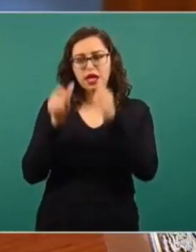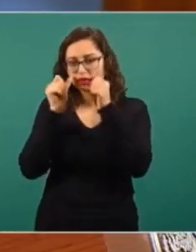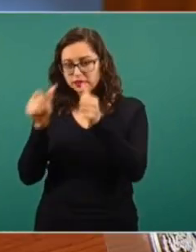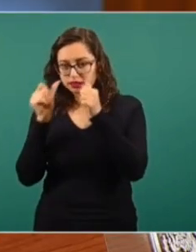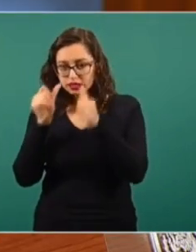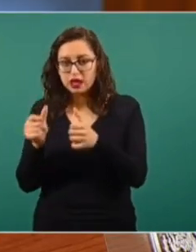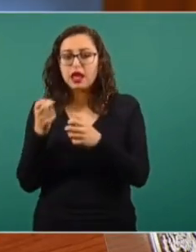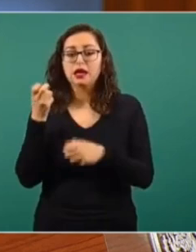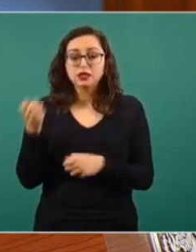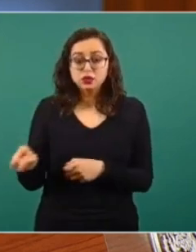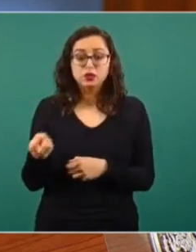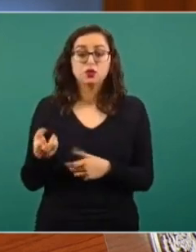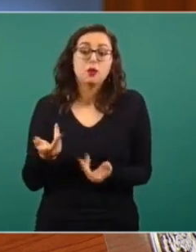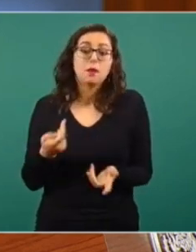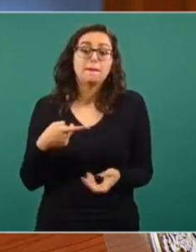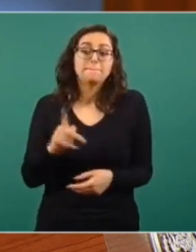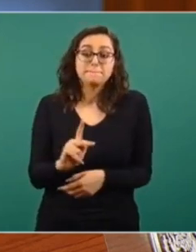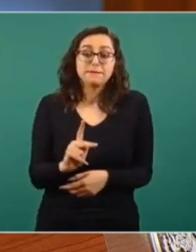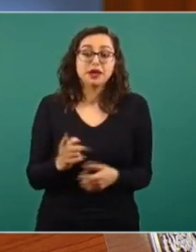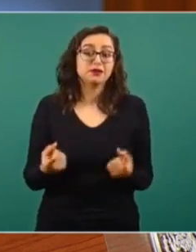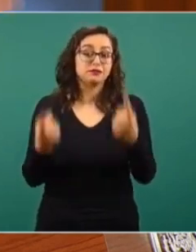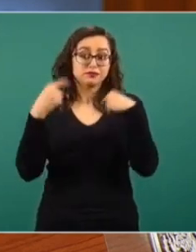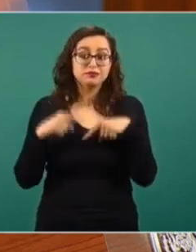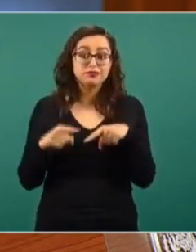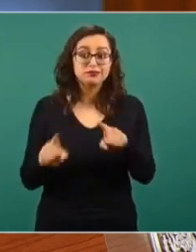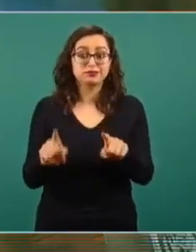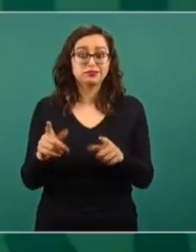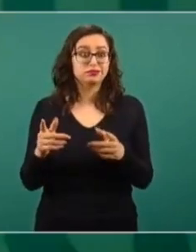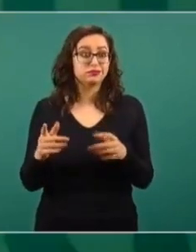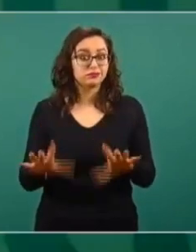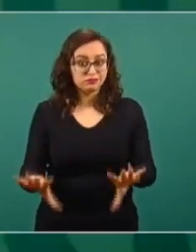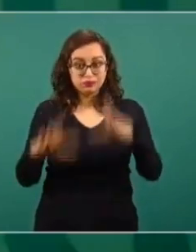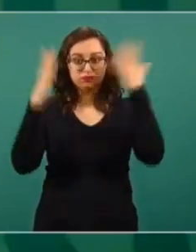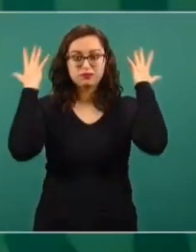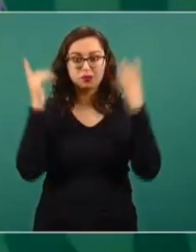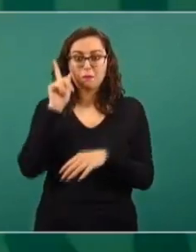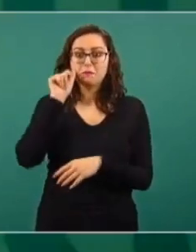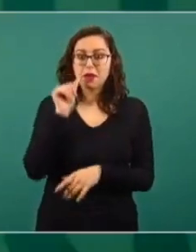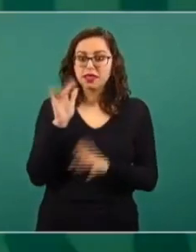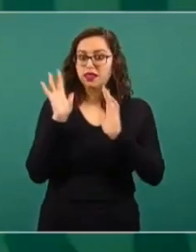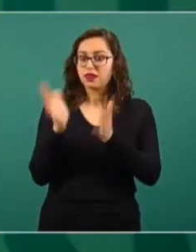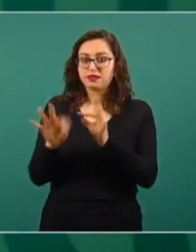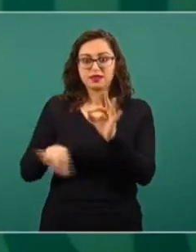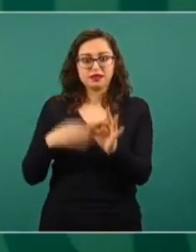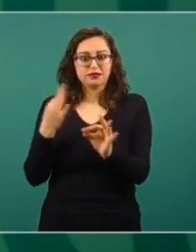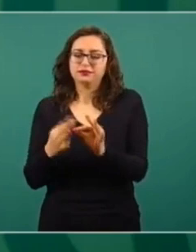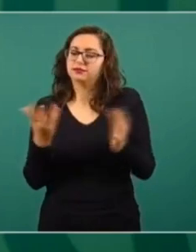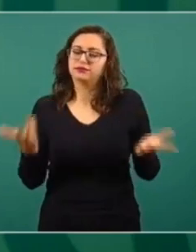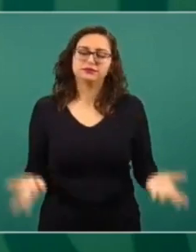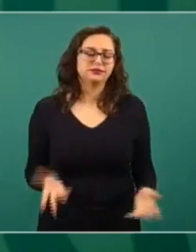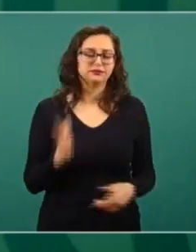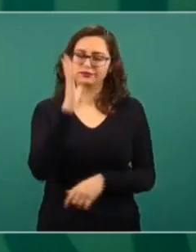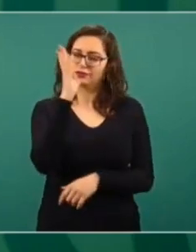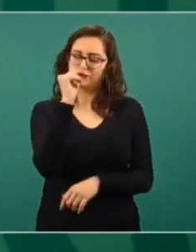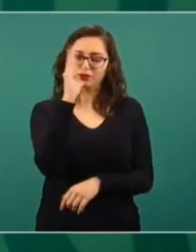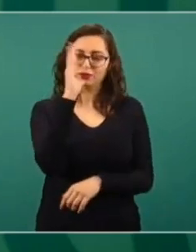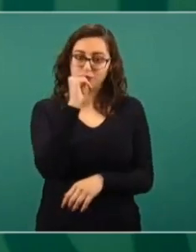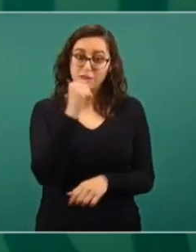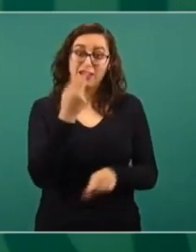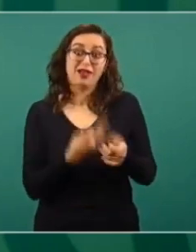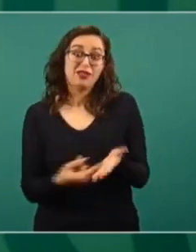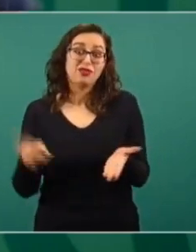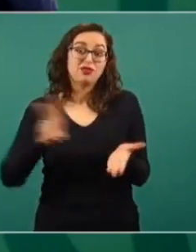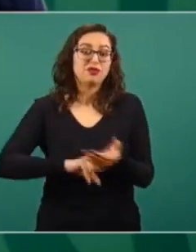Nada más que no lo podemos hacer todo de la noche a la mañana. Y además se nos presentó esta circunstancia difícil de la